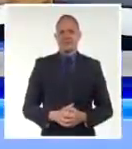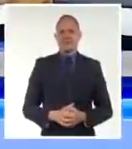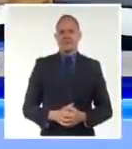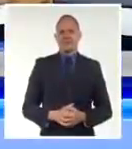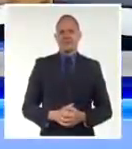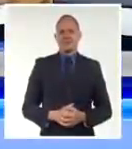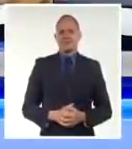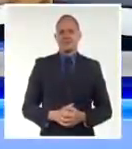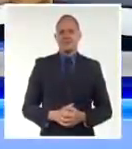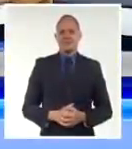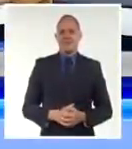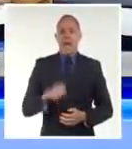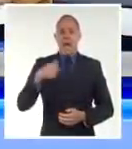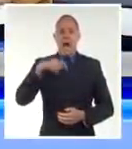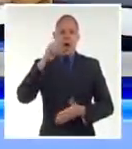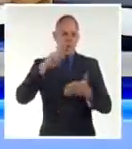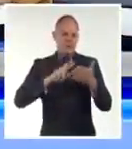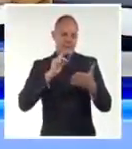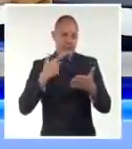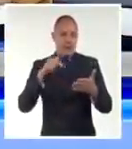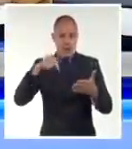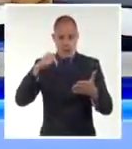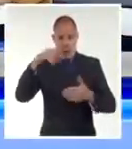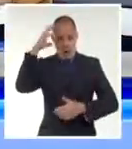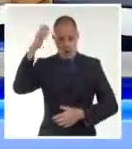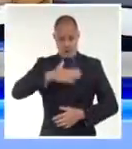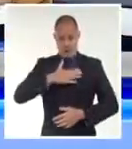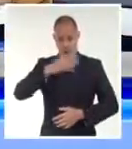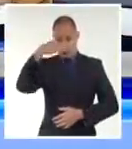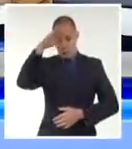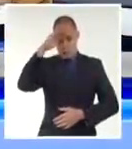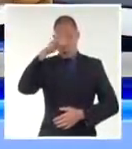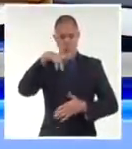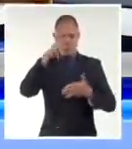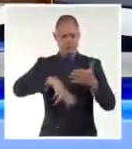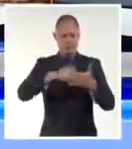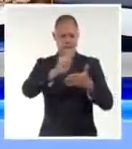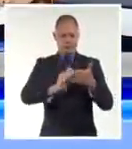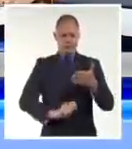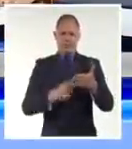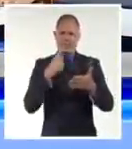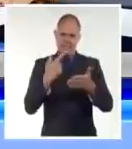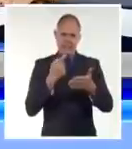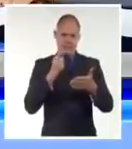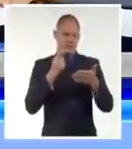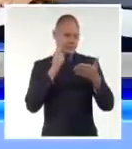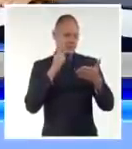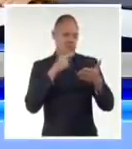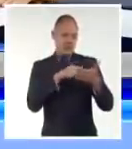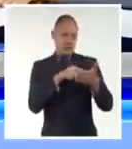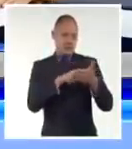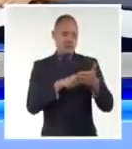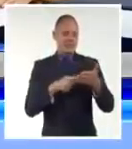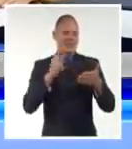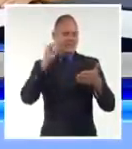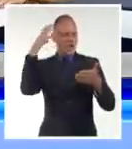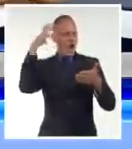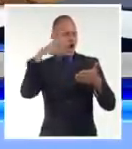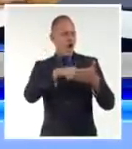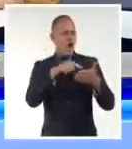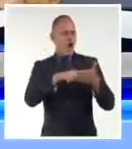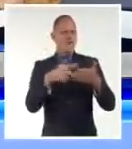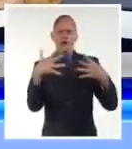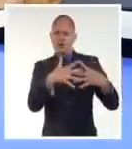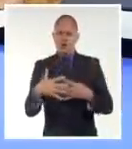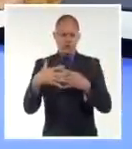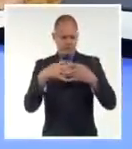Seguidamente damos lectura a la declaración del gobierno revolucionario de Cuba. El empeño estadounidense en continuar la progresiva expansión de la